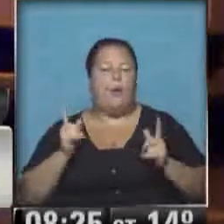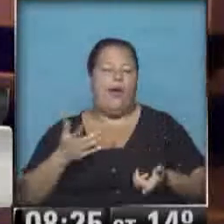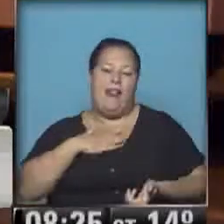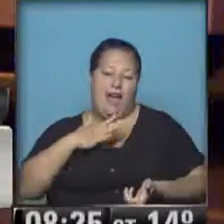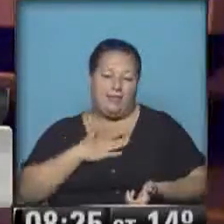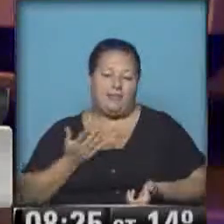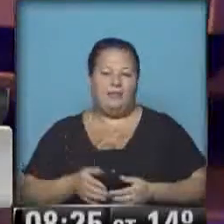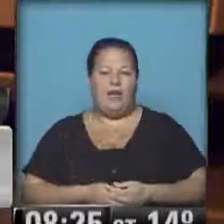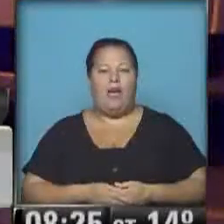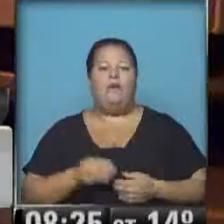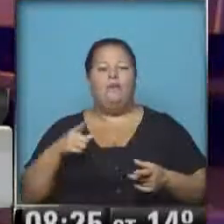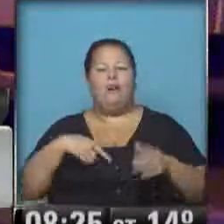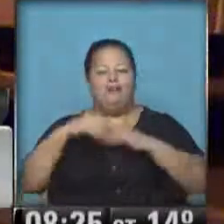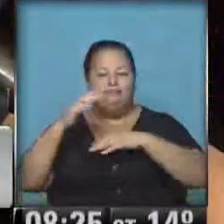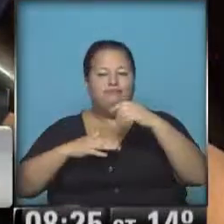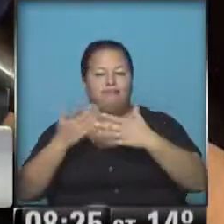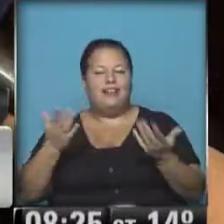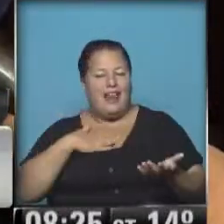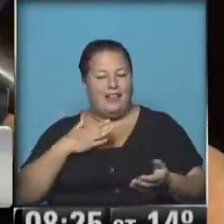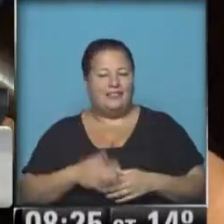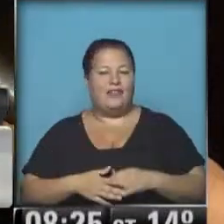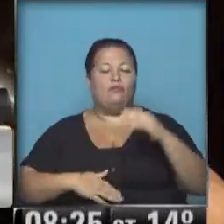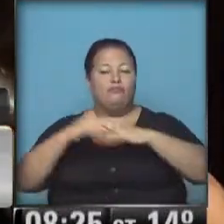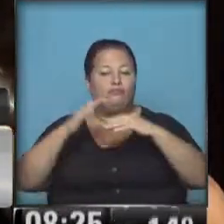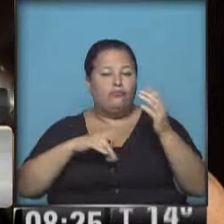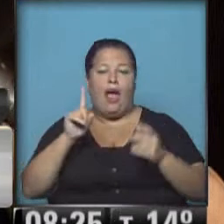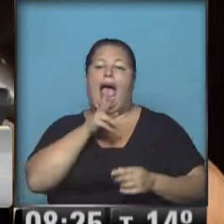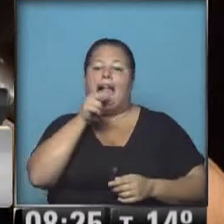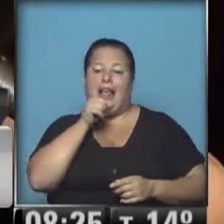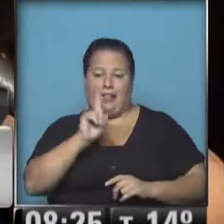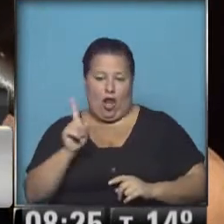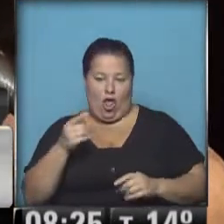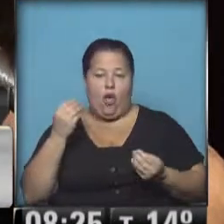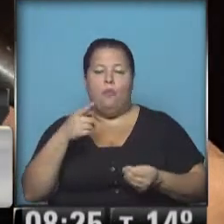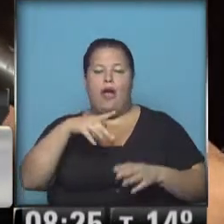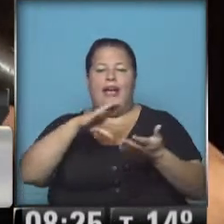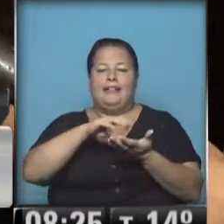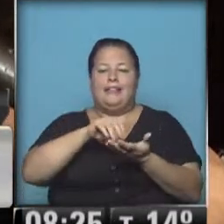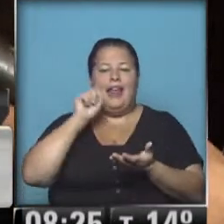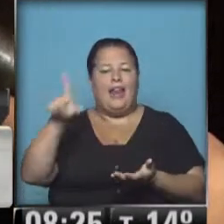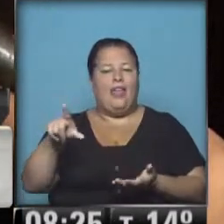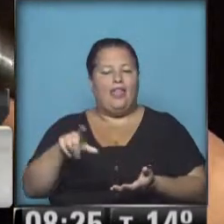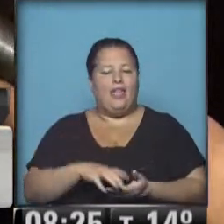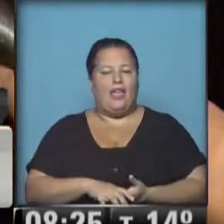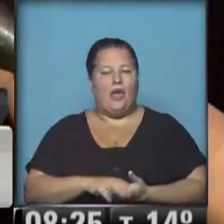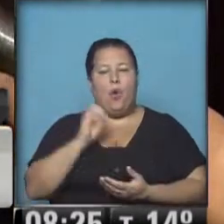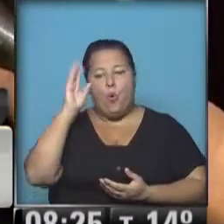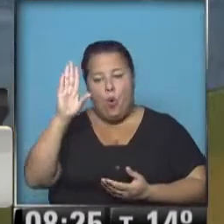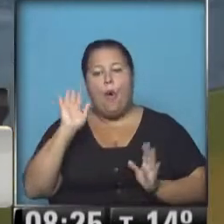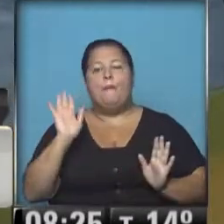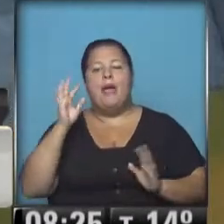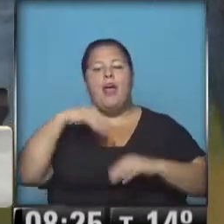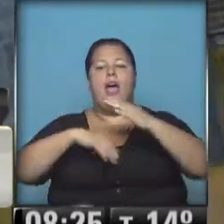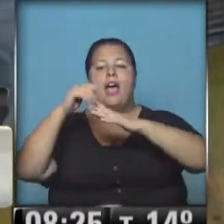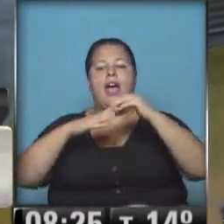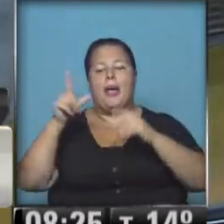lástima porque es algo que se está construyendo. Una obra que no es de Atlanta porque está en los terrenos del club, pero la